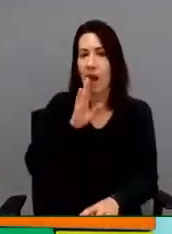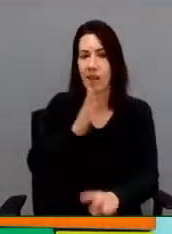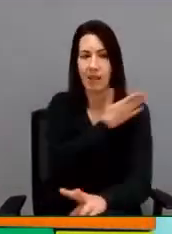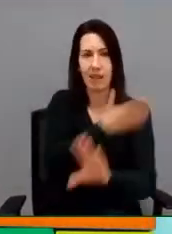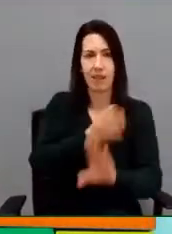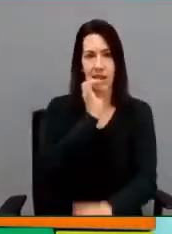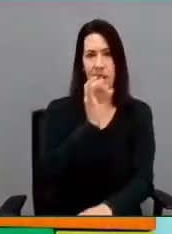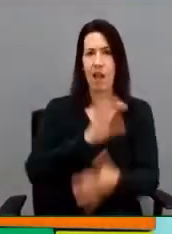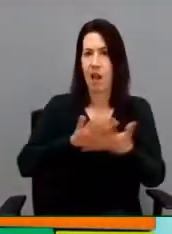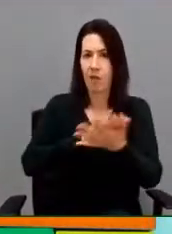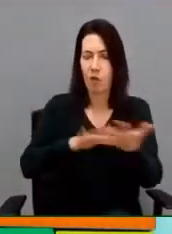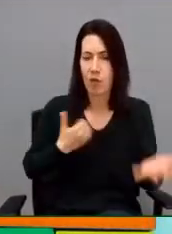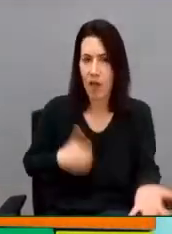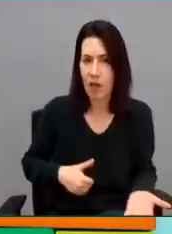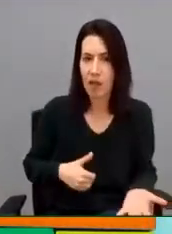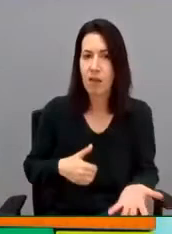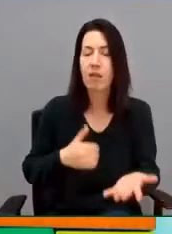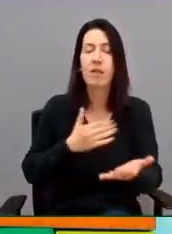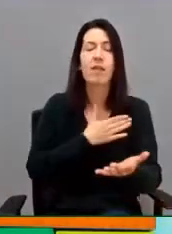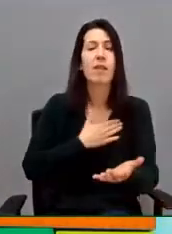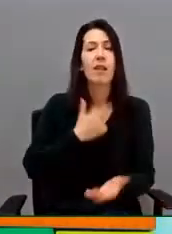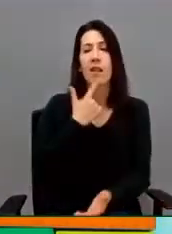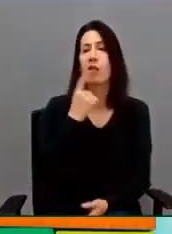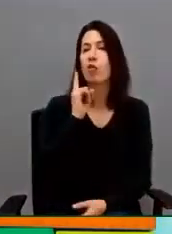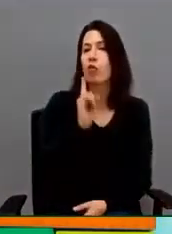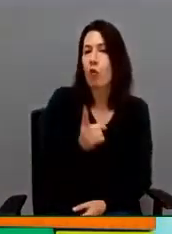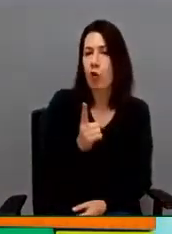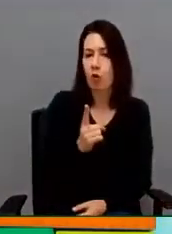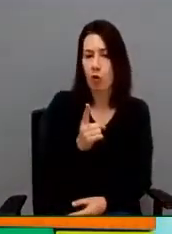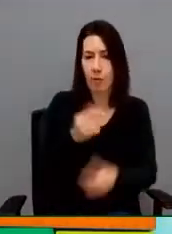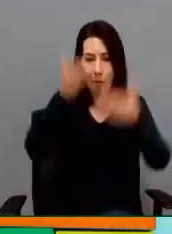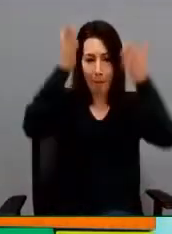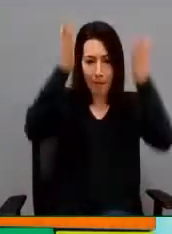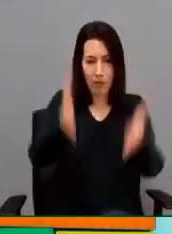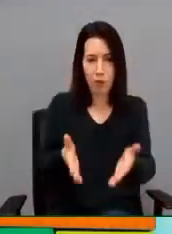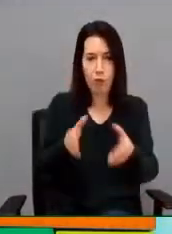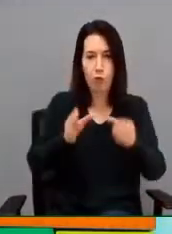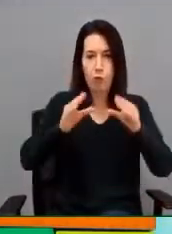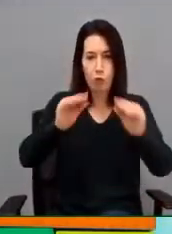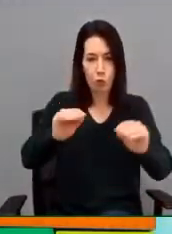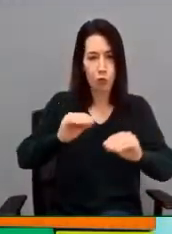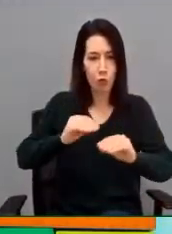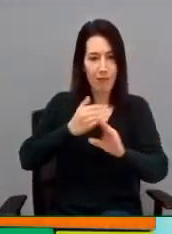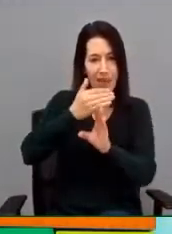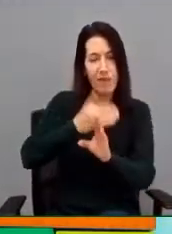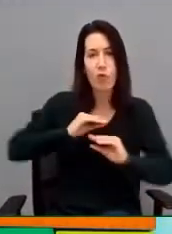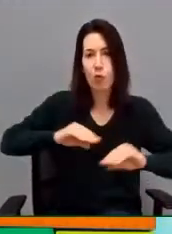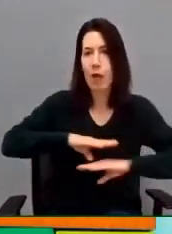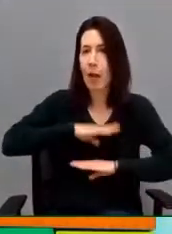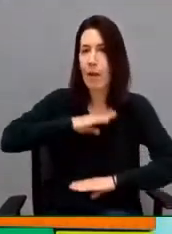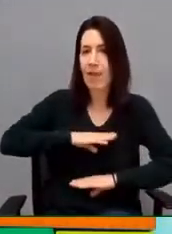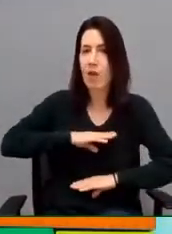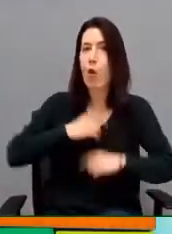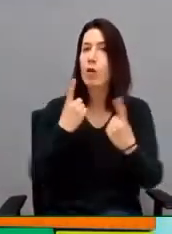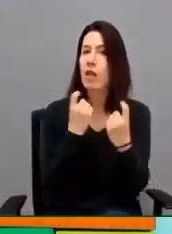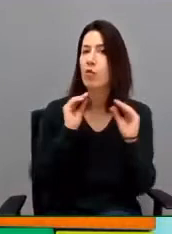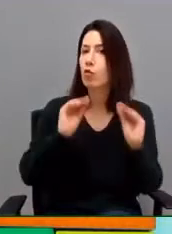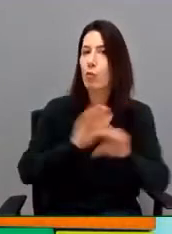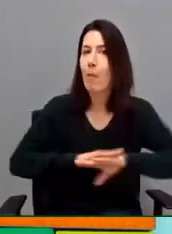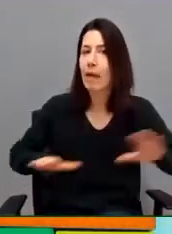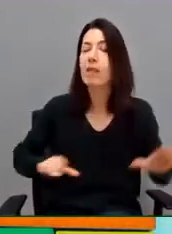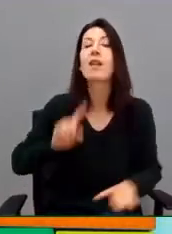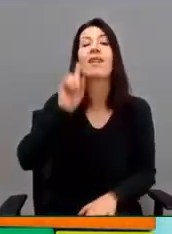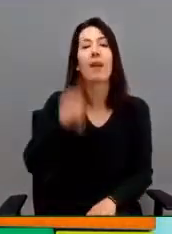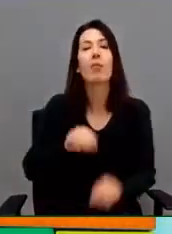intervenciones, pero no solo de lo que es la persona y su rendimiento, sus capacidades y sus necesidades,